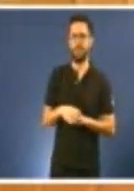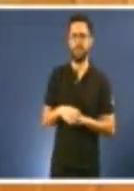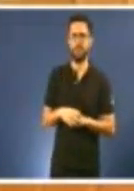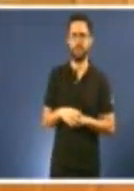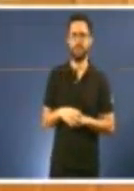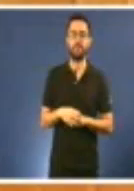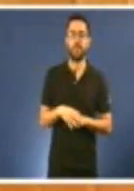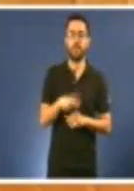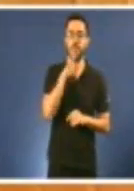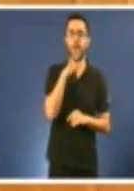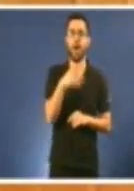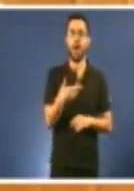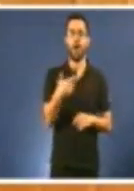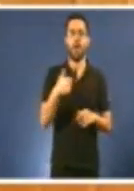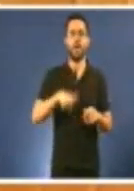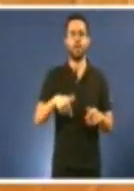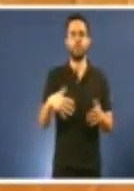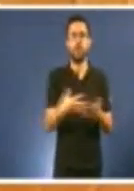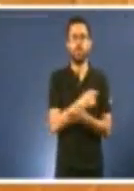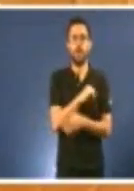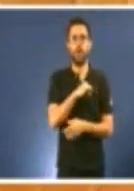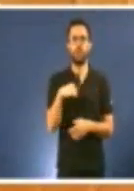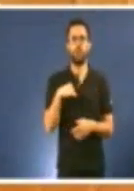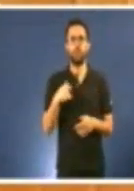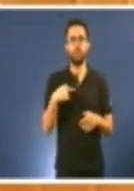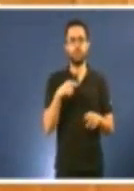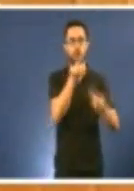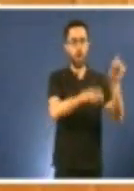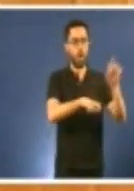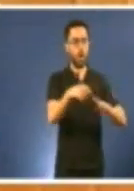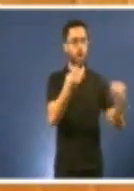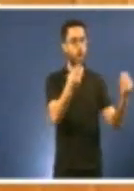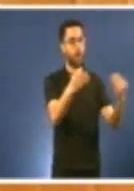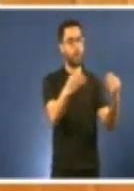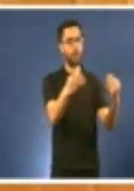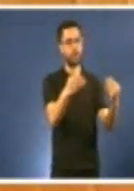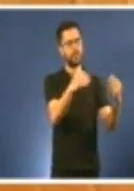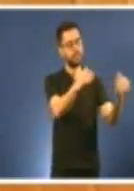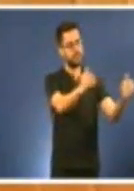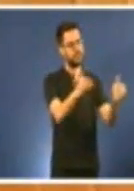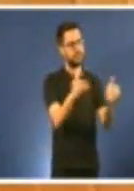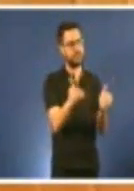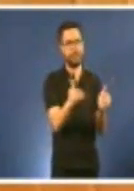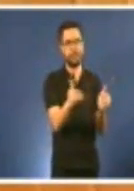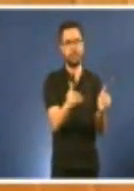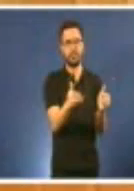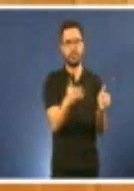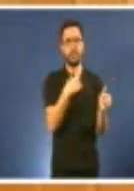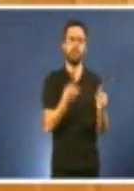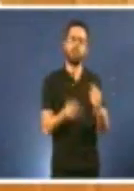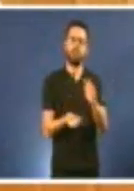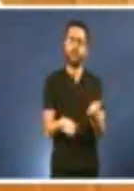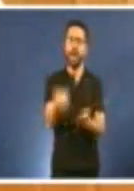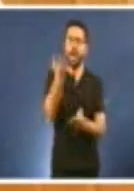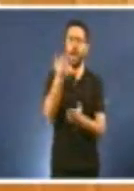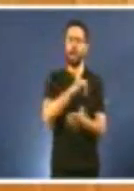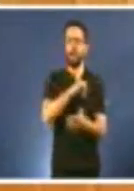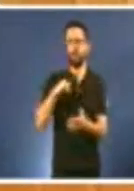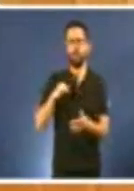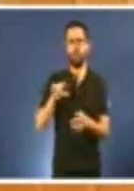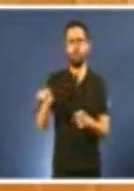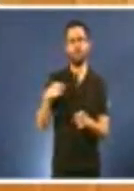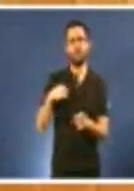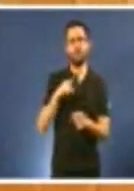aquí ahora todo vai de autónomos, entón ahora collemos os rapaces, e que se monten autónomos. Eso é a industria 4